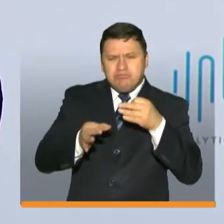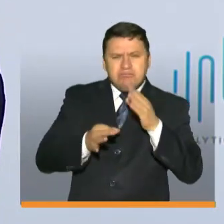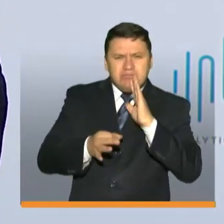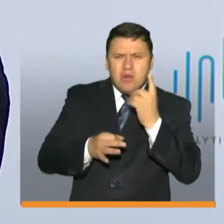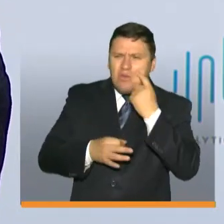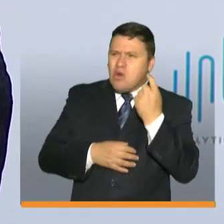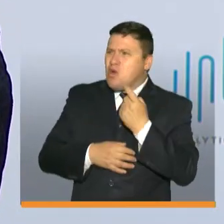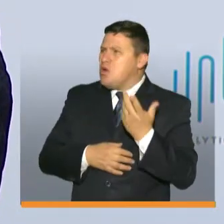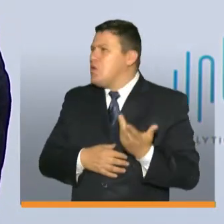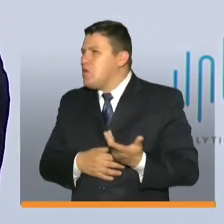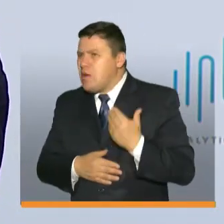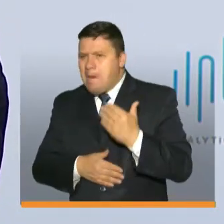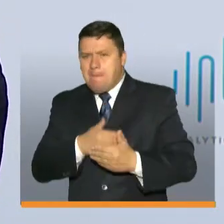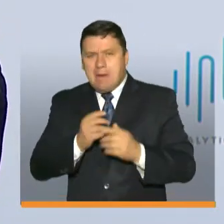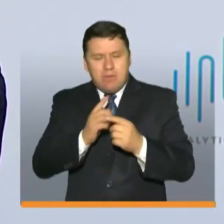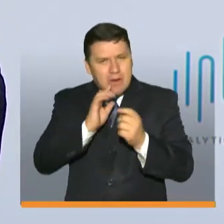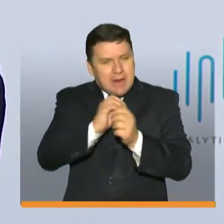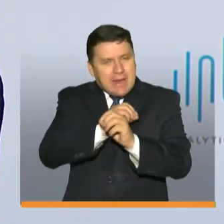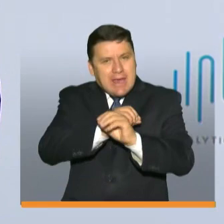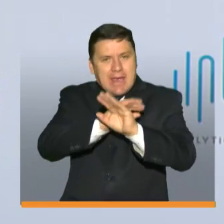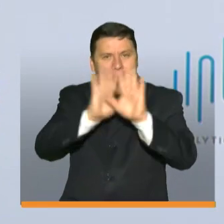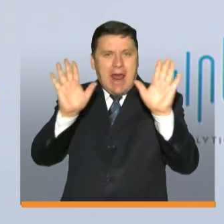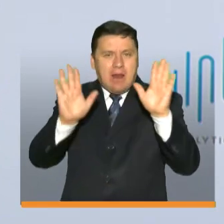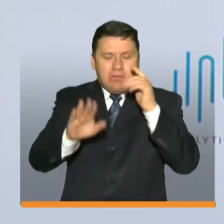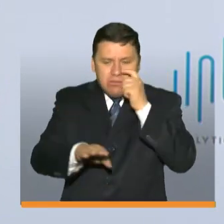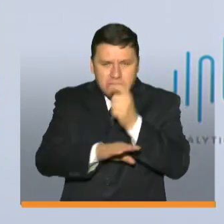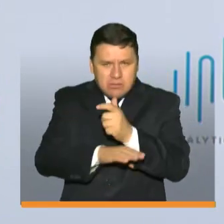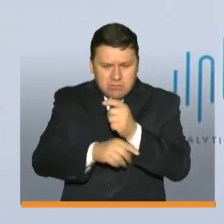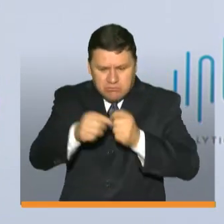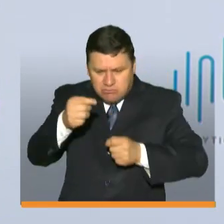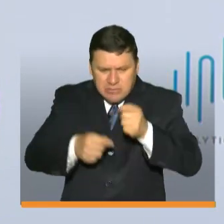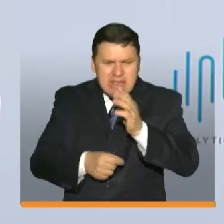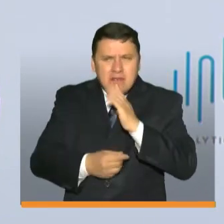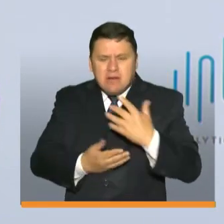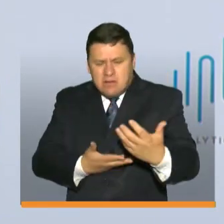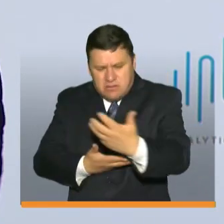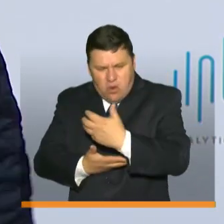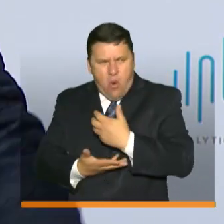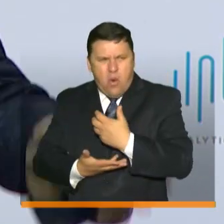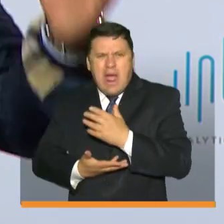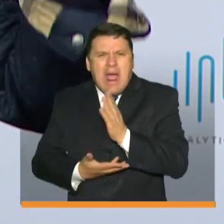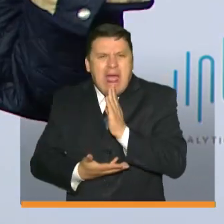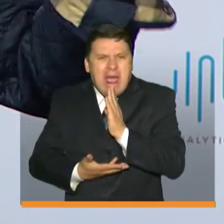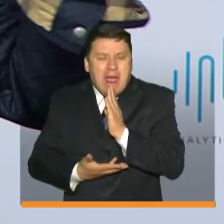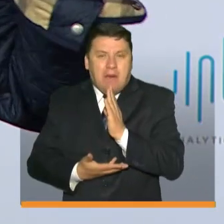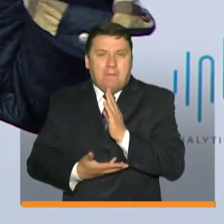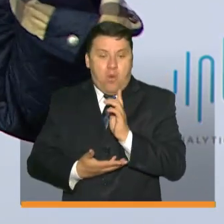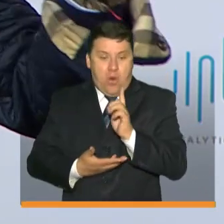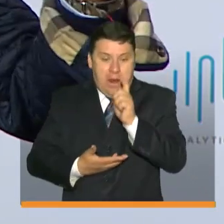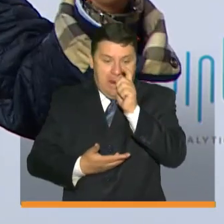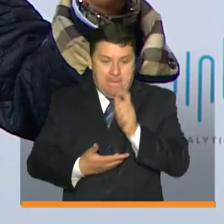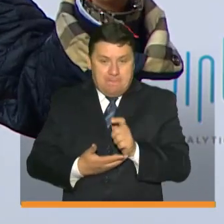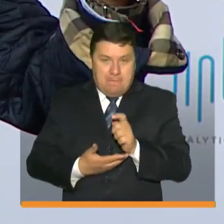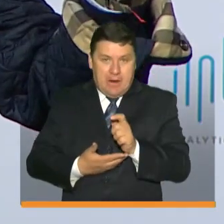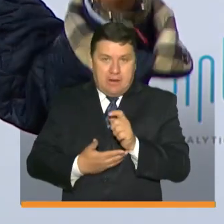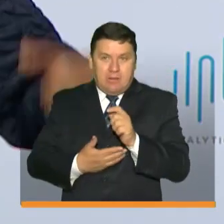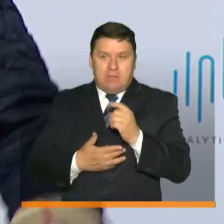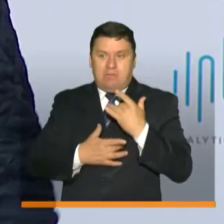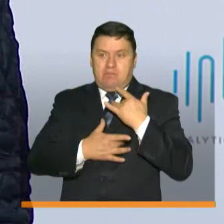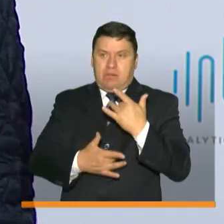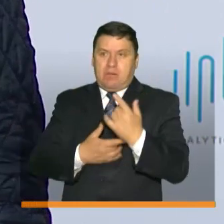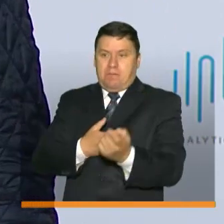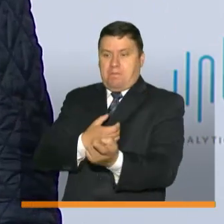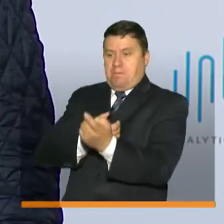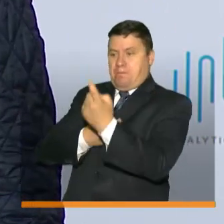buscamos también un proceso que fuera suficientemente transparente para que los colombianos desde el momento que una persona entra en la plataforma a donar